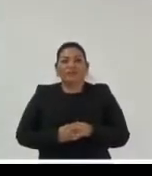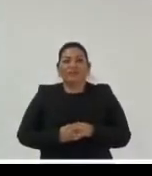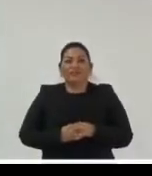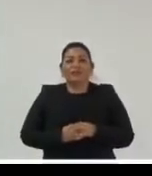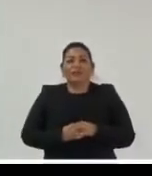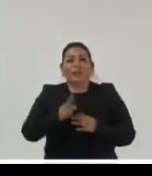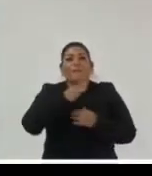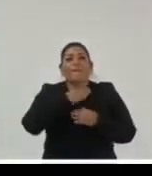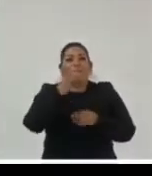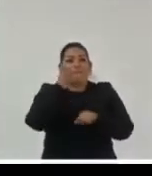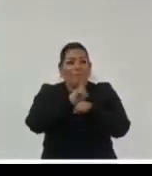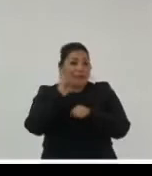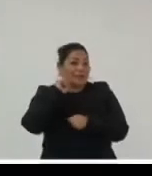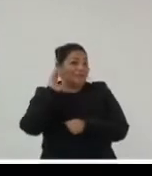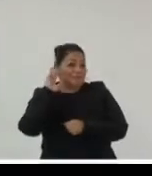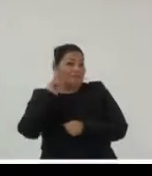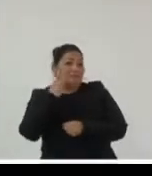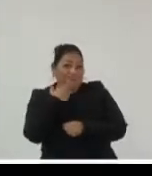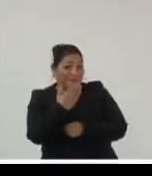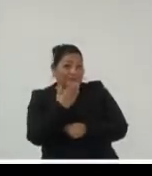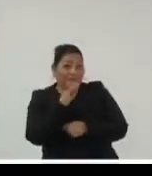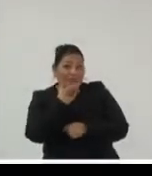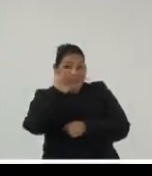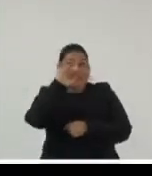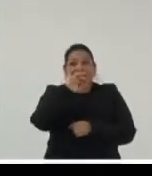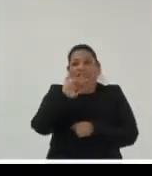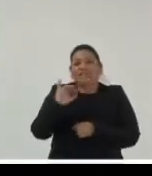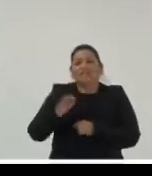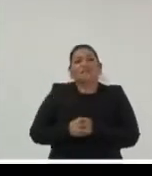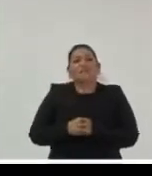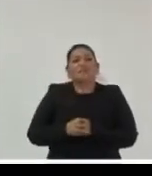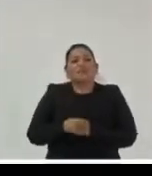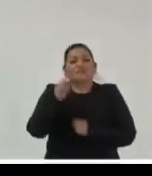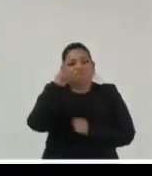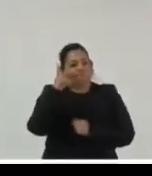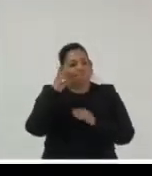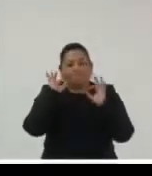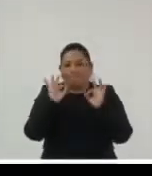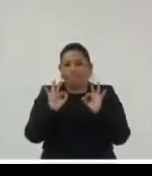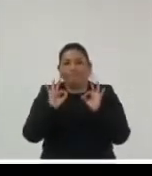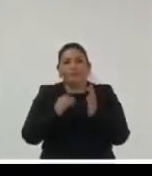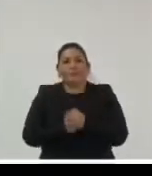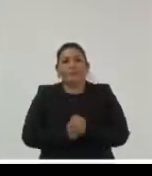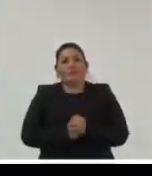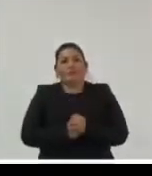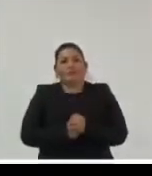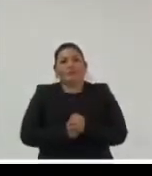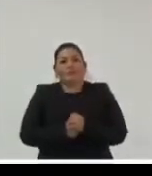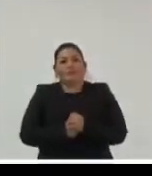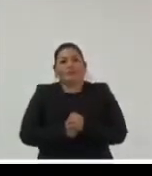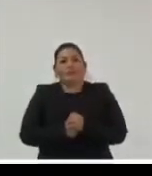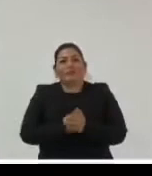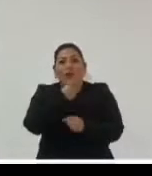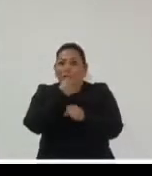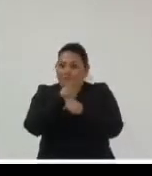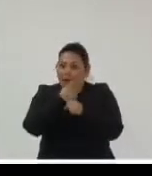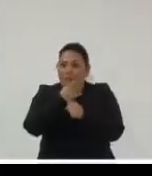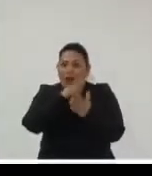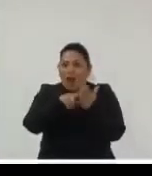buen día ¿me escuchan? ¿bien? ¿sí? ¿ahora sí? ok listo perfecto bueno en primer lugar